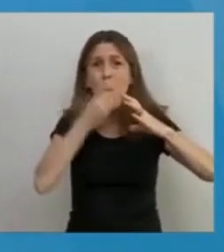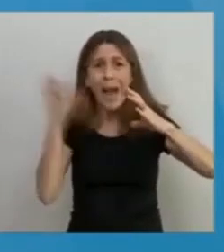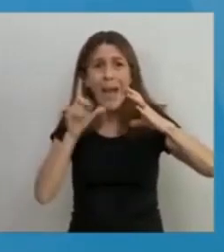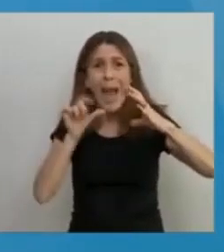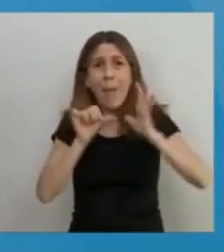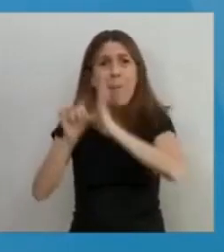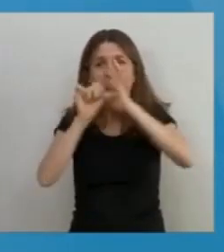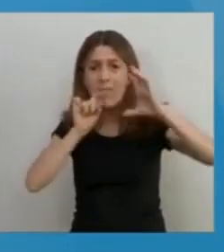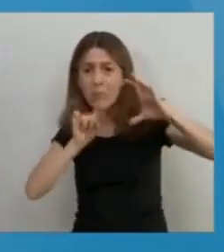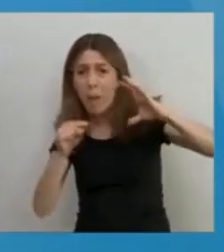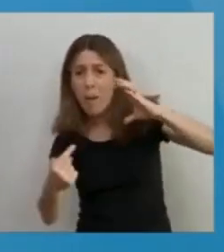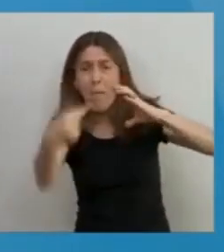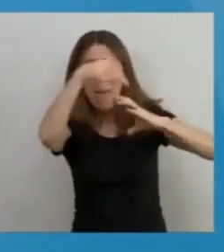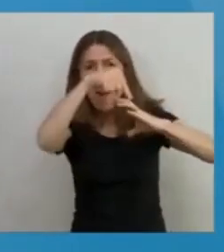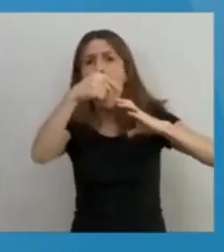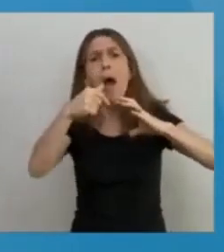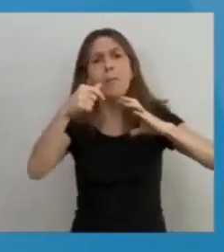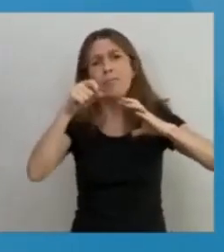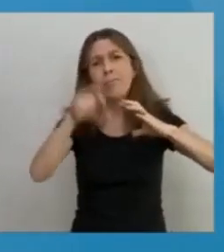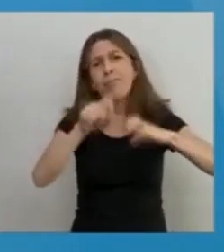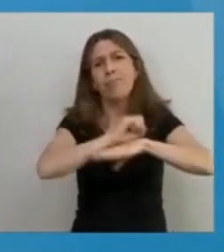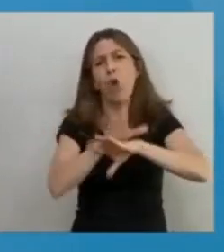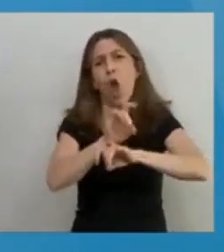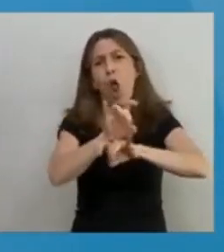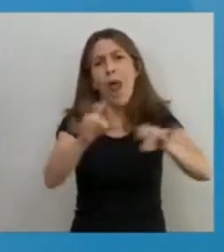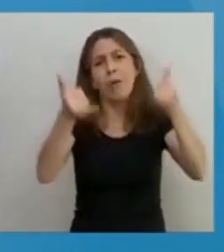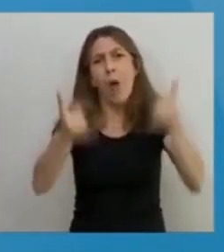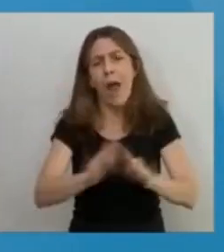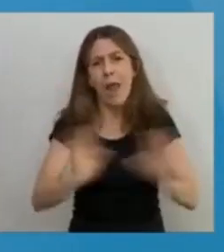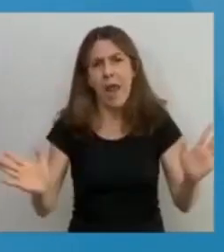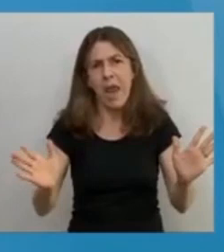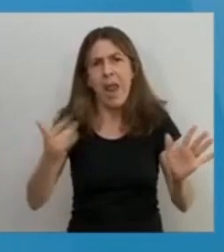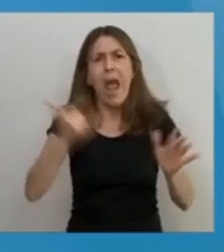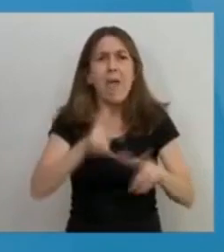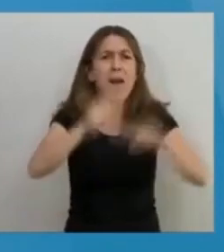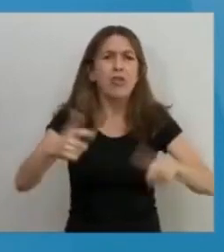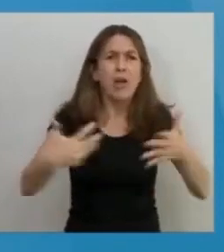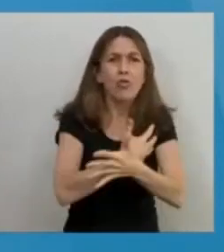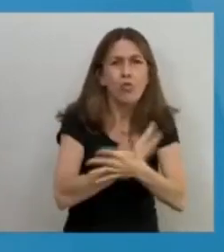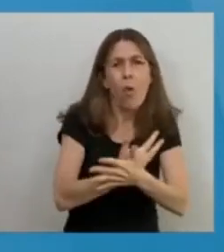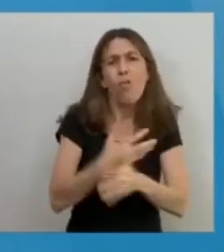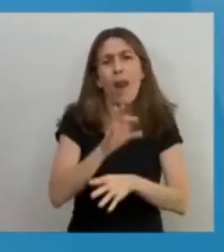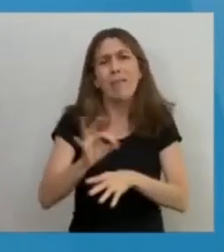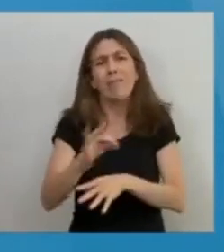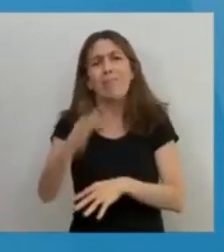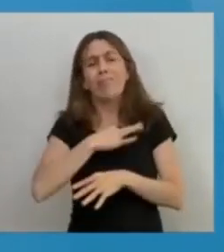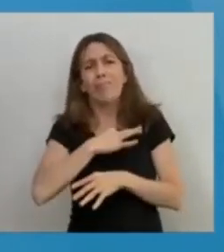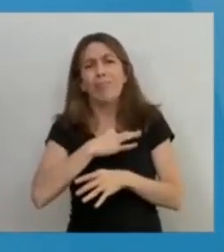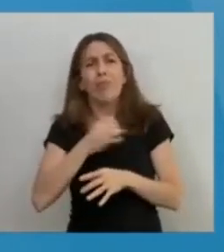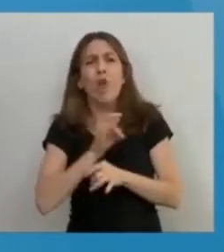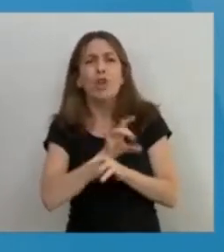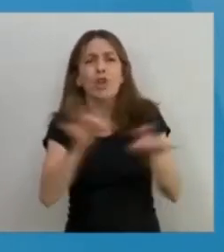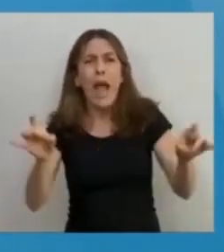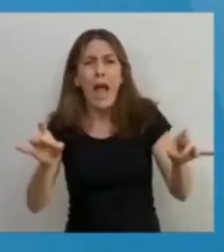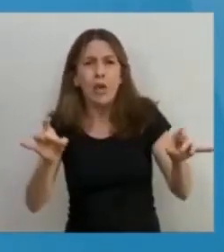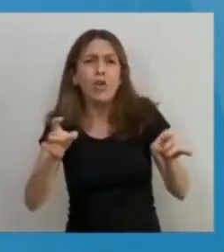allí la pandemia castiga seres humanos. Los castiga contagiándolos, los castiga matándolos, muchas